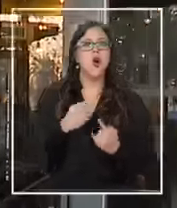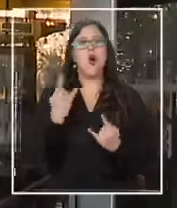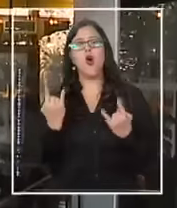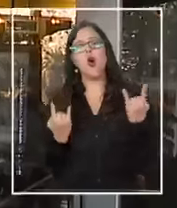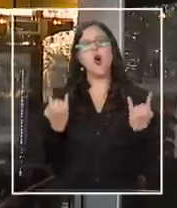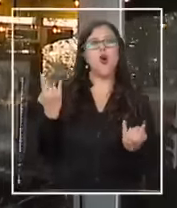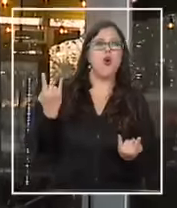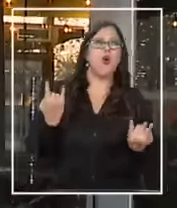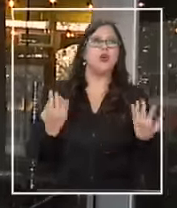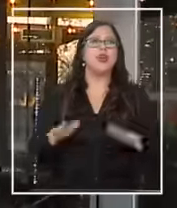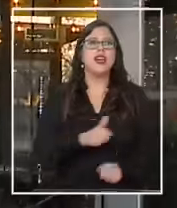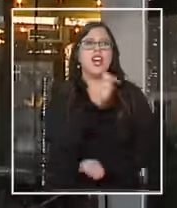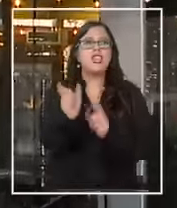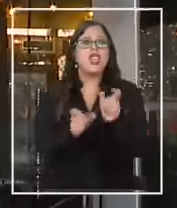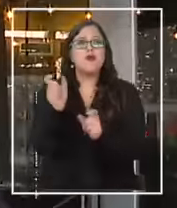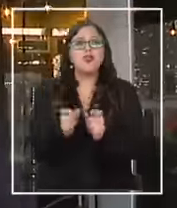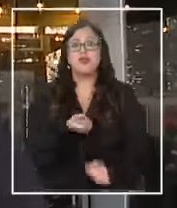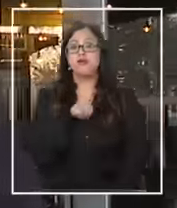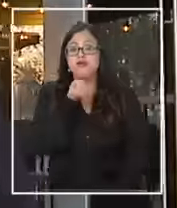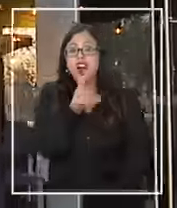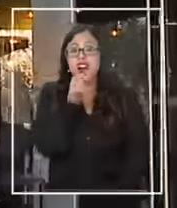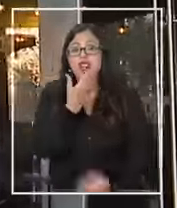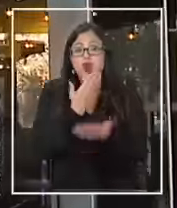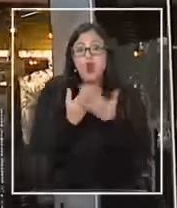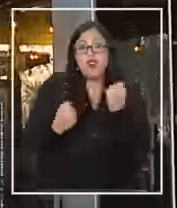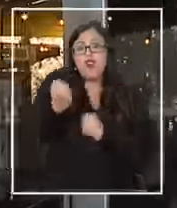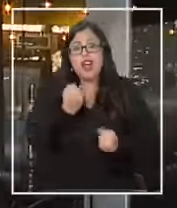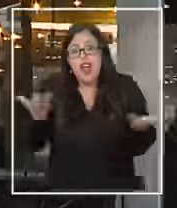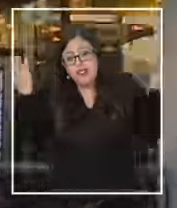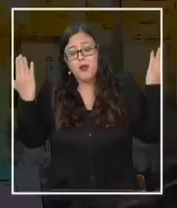y todos decían una grosería cuando bailaba